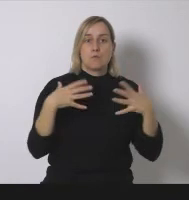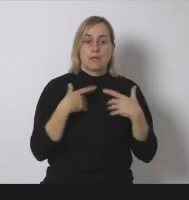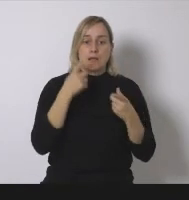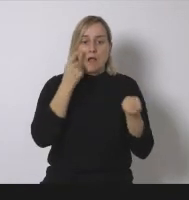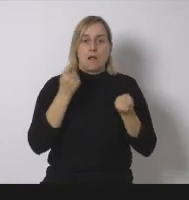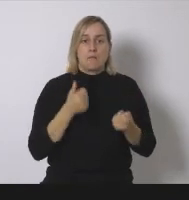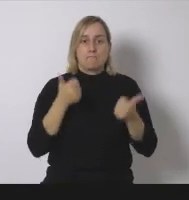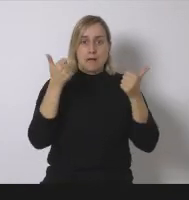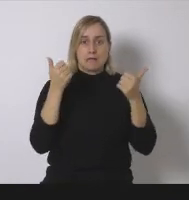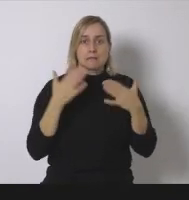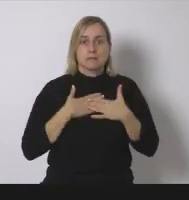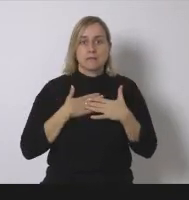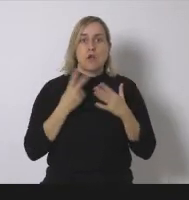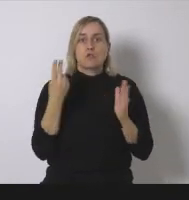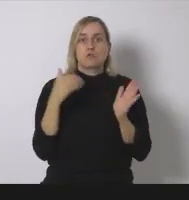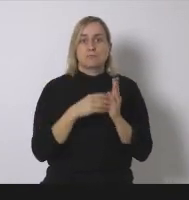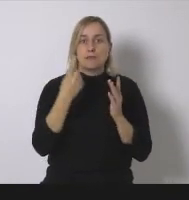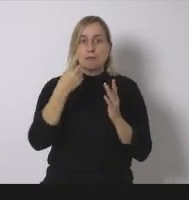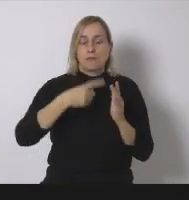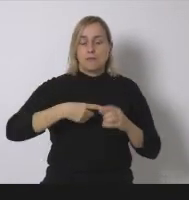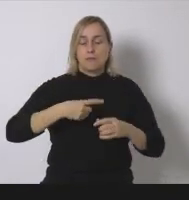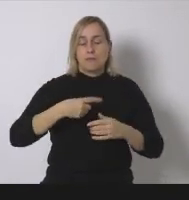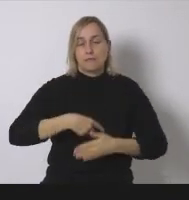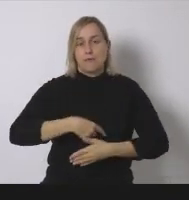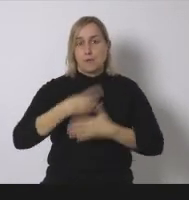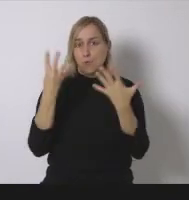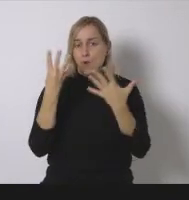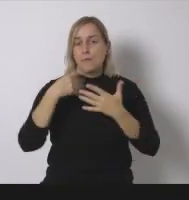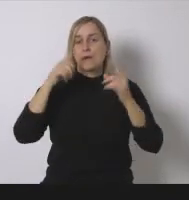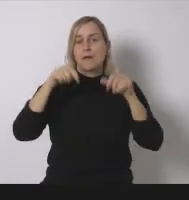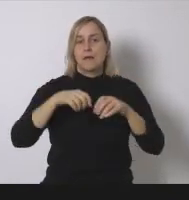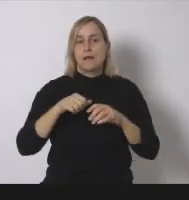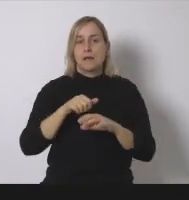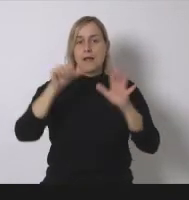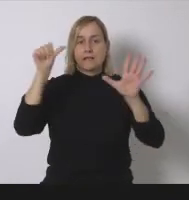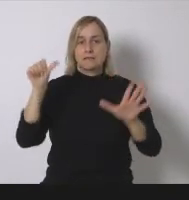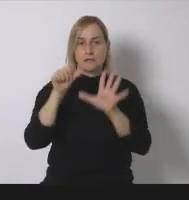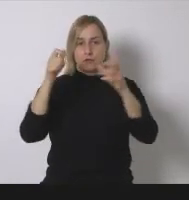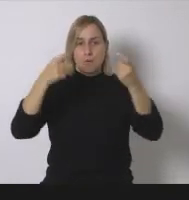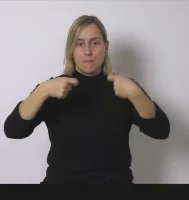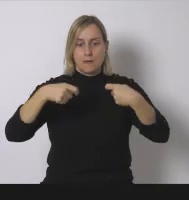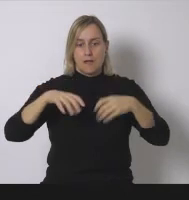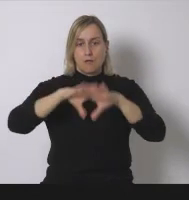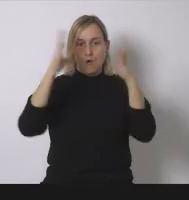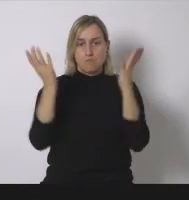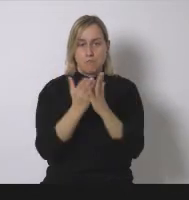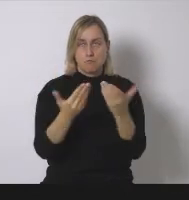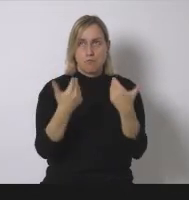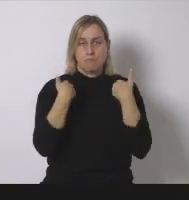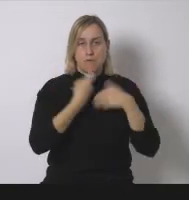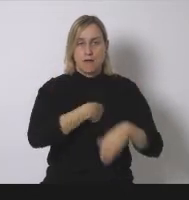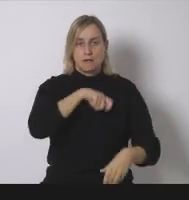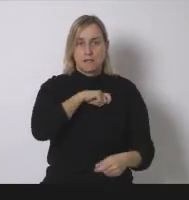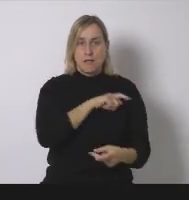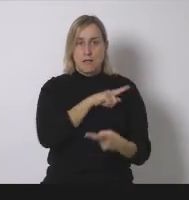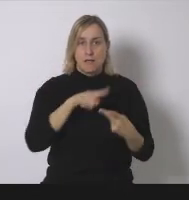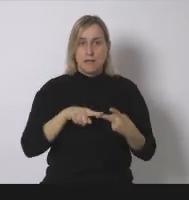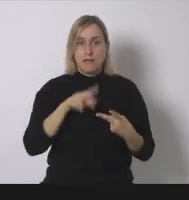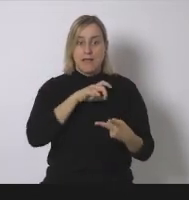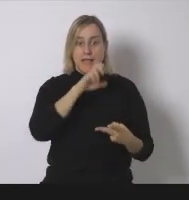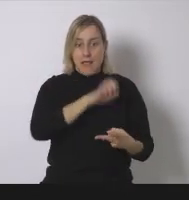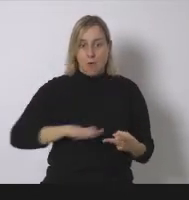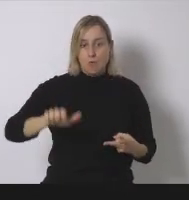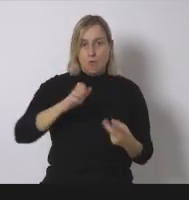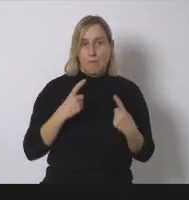el sexto mercado fotovoltaico a nivel mundial y el primer mercado fotovoltaico a nivel europeo es decir fue el país de Europa donde más